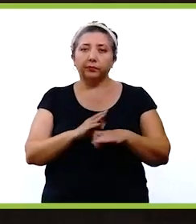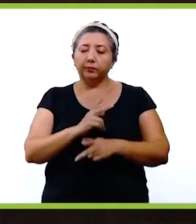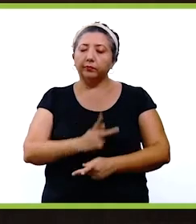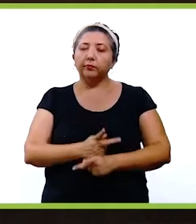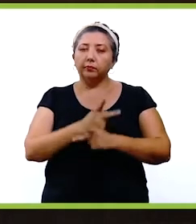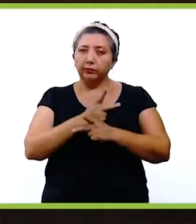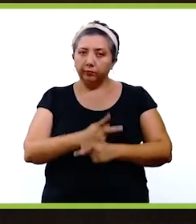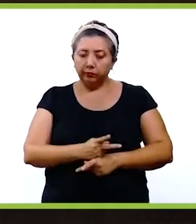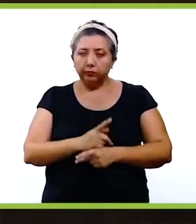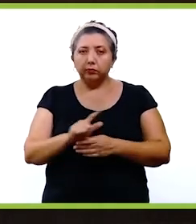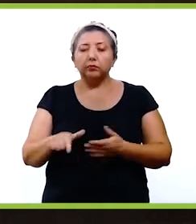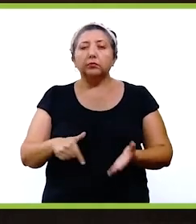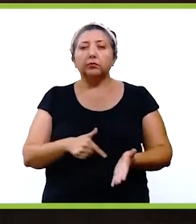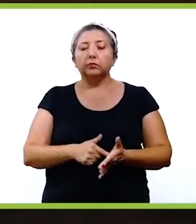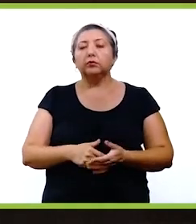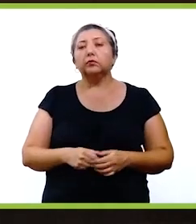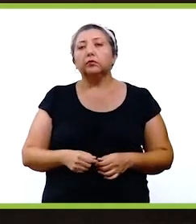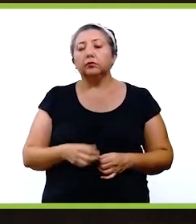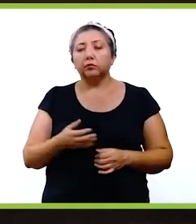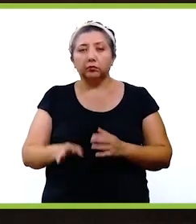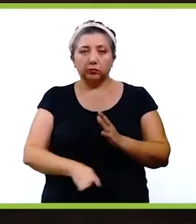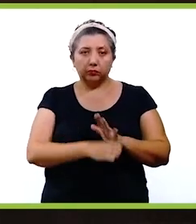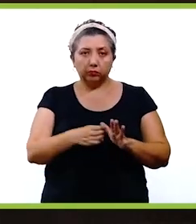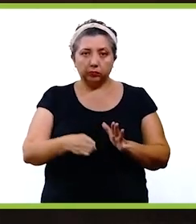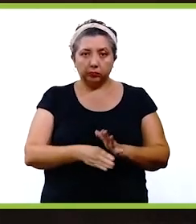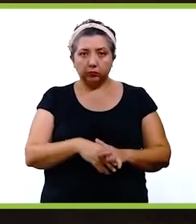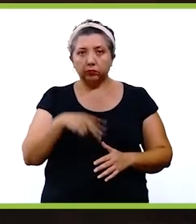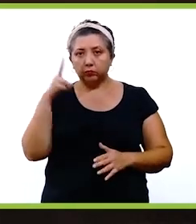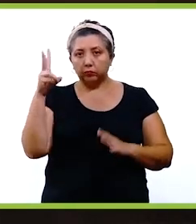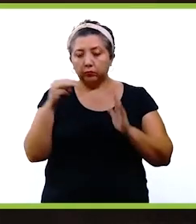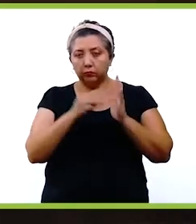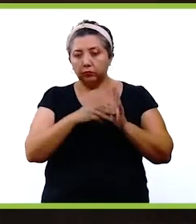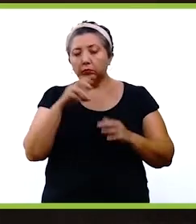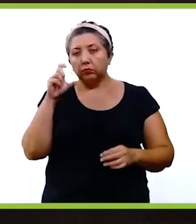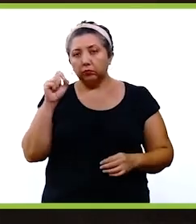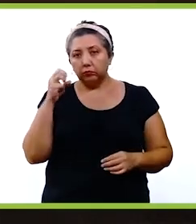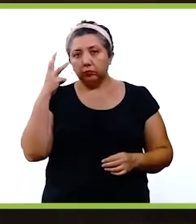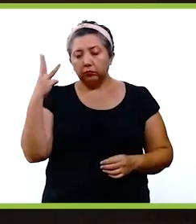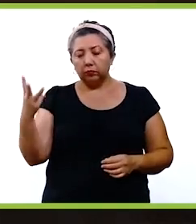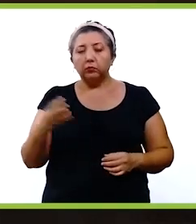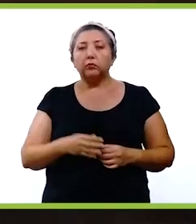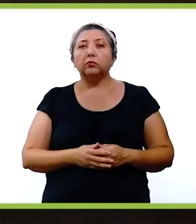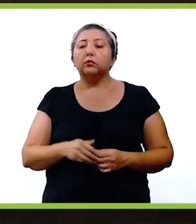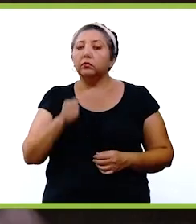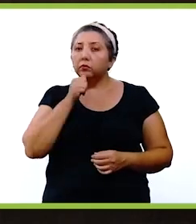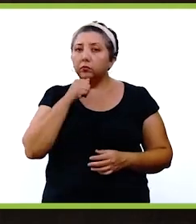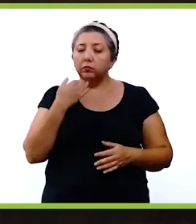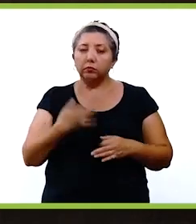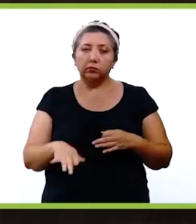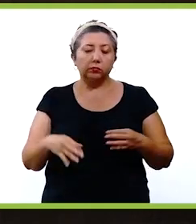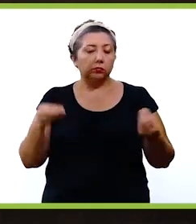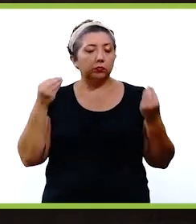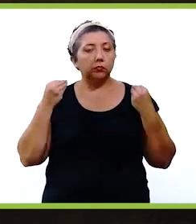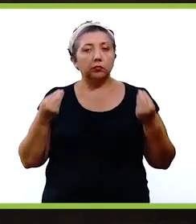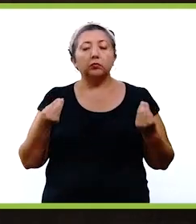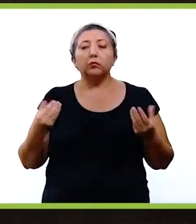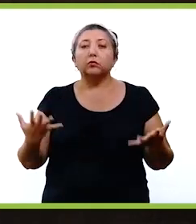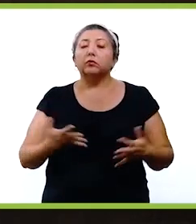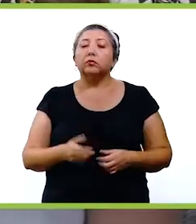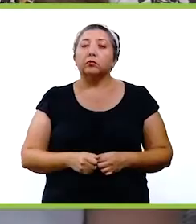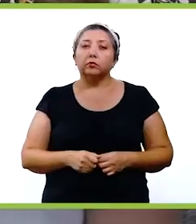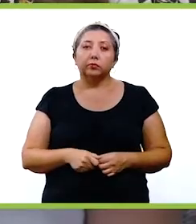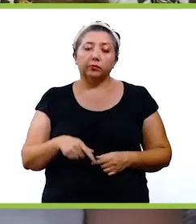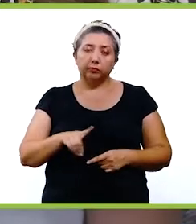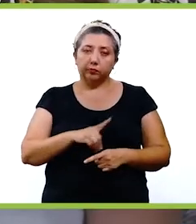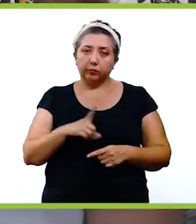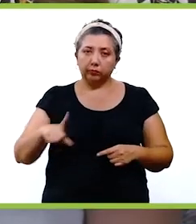paciencia, es un estadio que va a finalizar su construcción en el año 2023 a finales. Todavía hace falta mucho camino por recorrer, pero